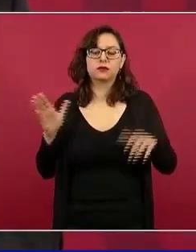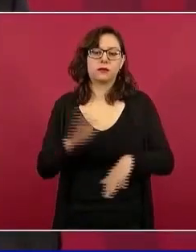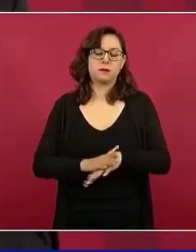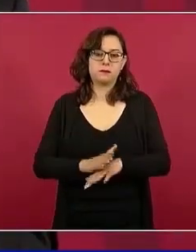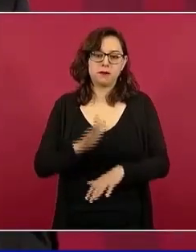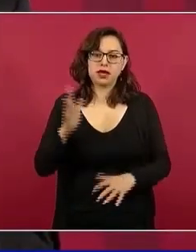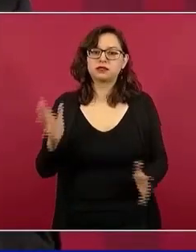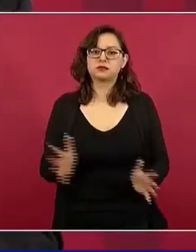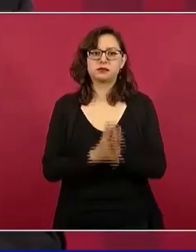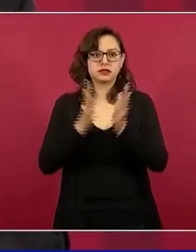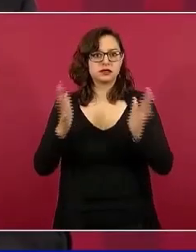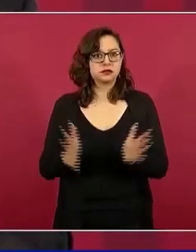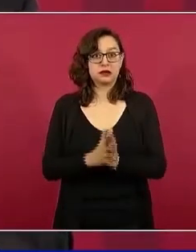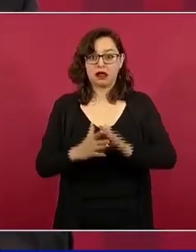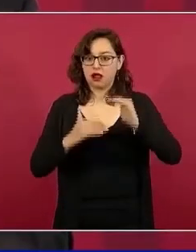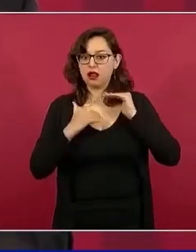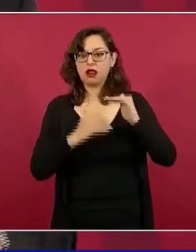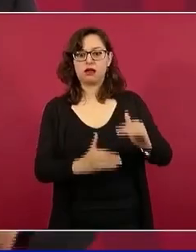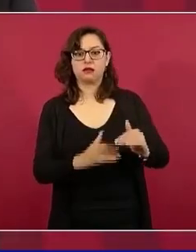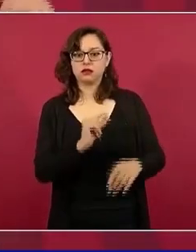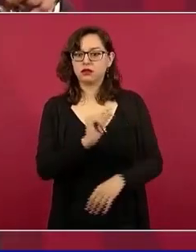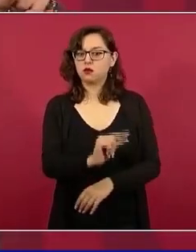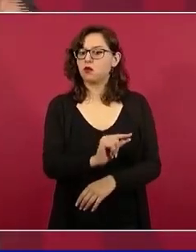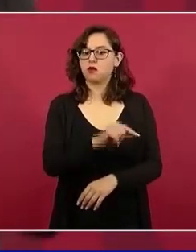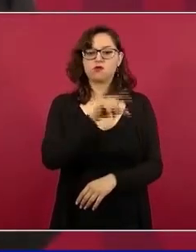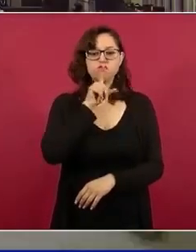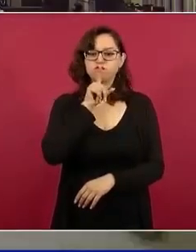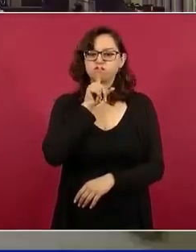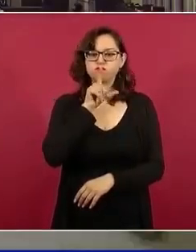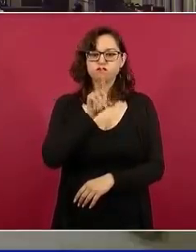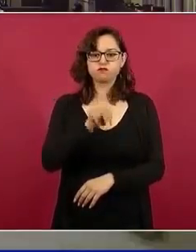participación de los ciudadanos. ¿Qué otra cosa comentaba? comentaba?